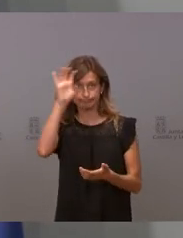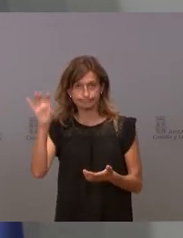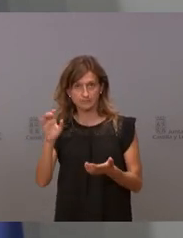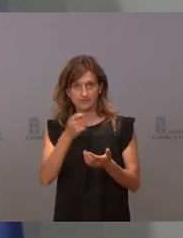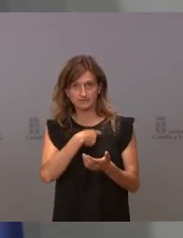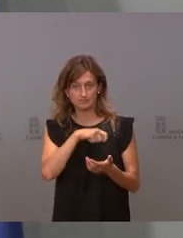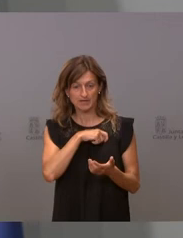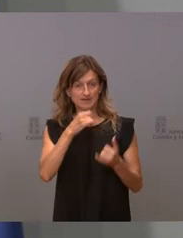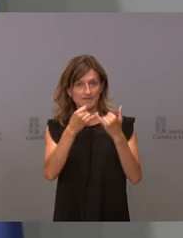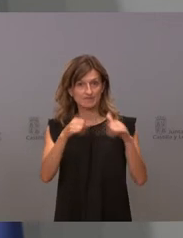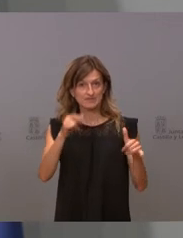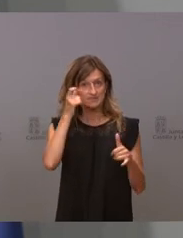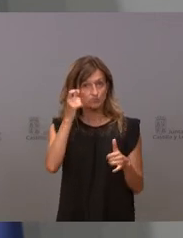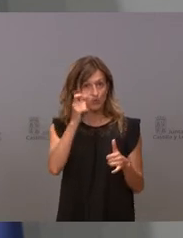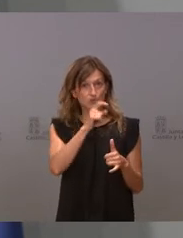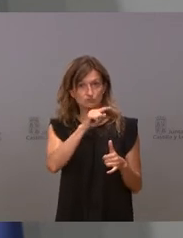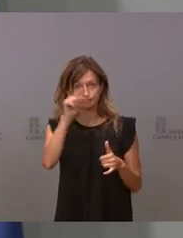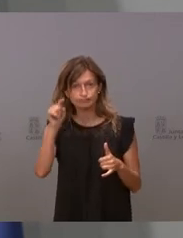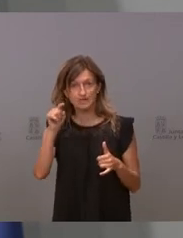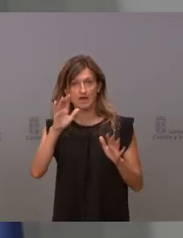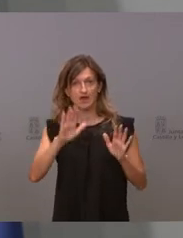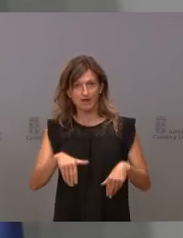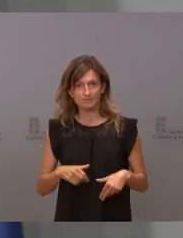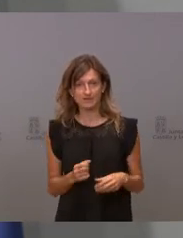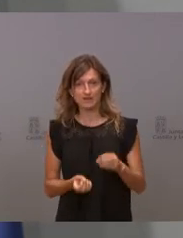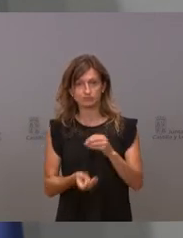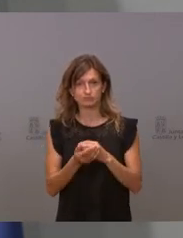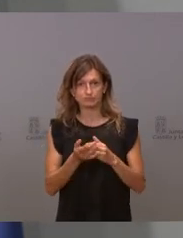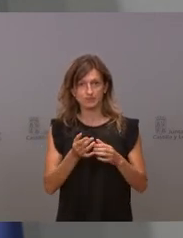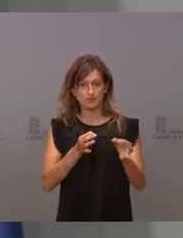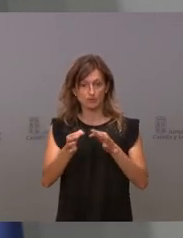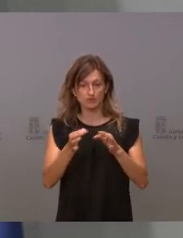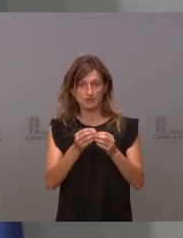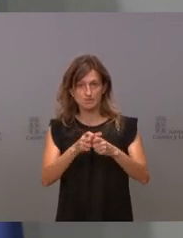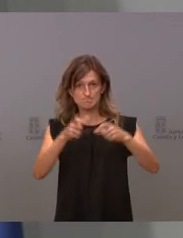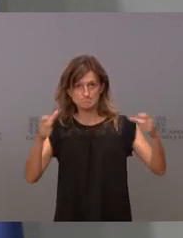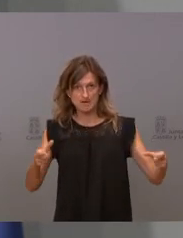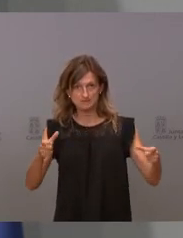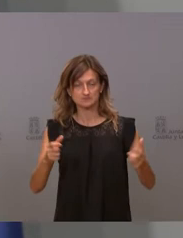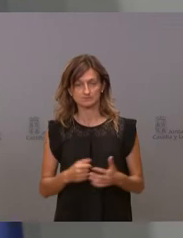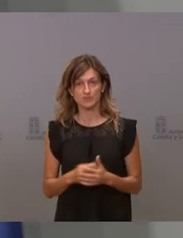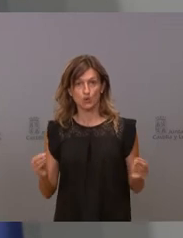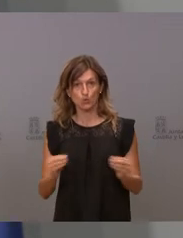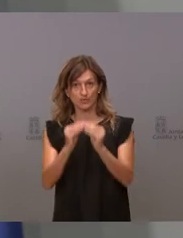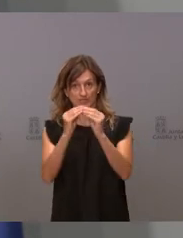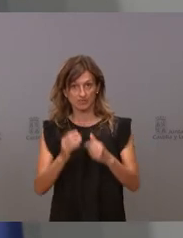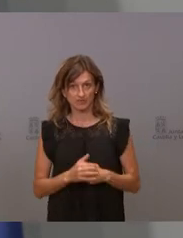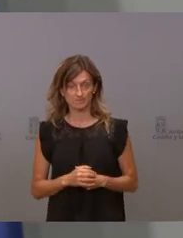como las fiestas populares acaban coincidiendo con picos de incidencia y no es sensato